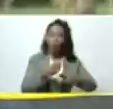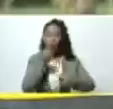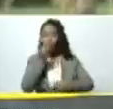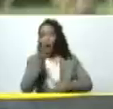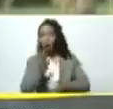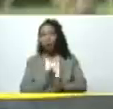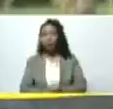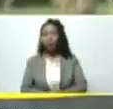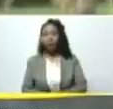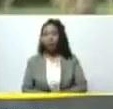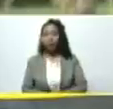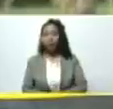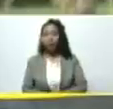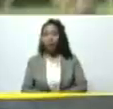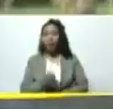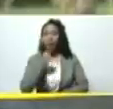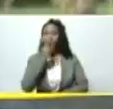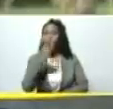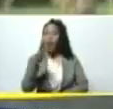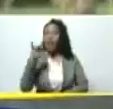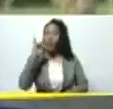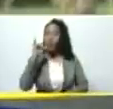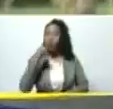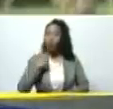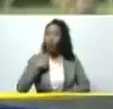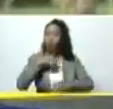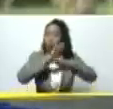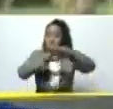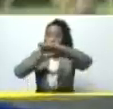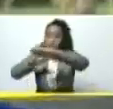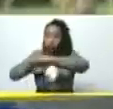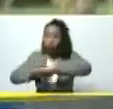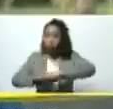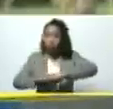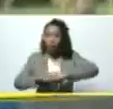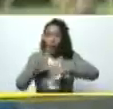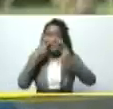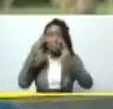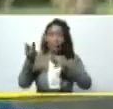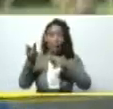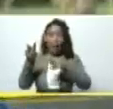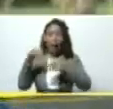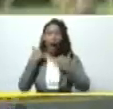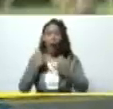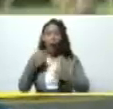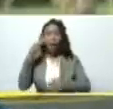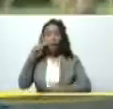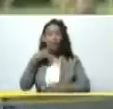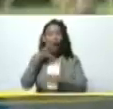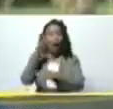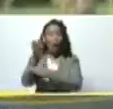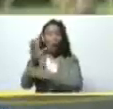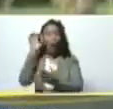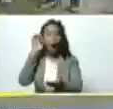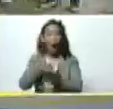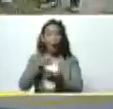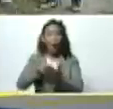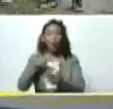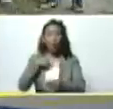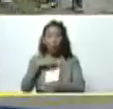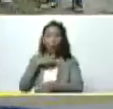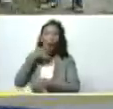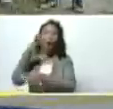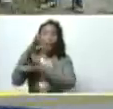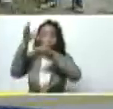buenas noticias buenas noticias y mira nos vamos para Aragua yo iba para Aragua hoy pero el